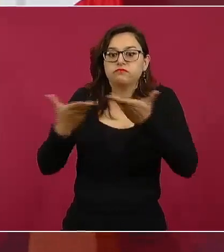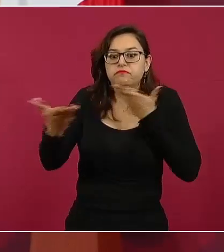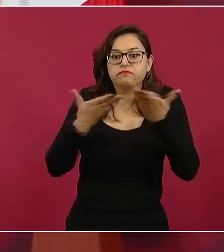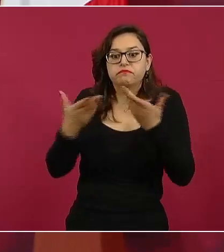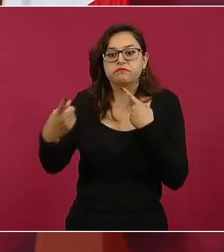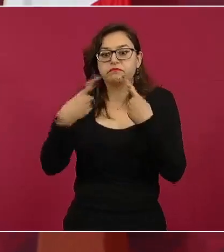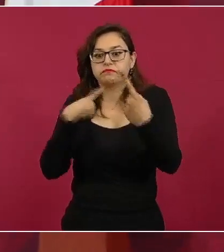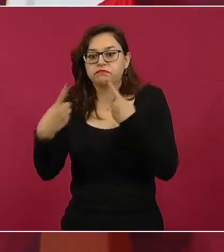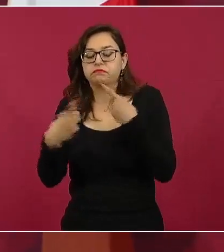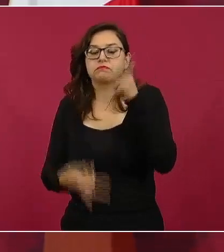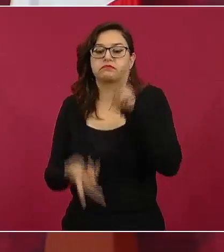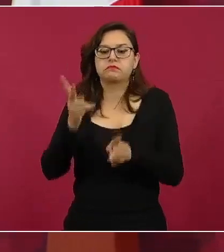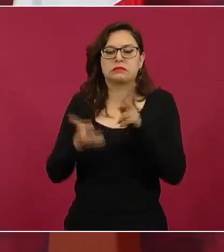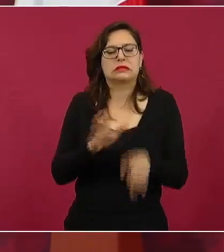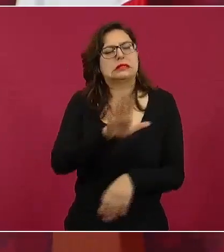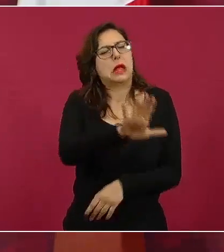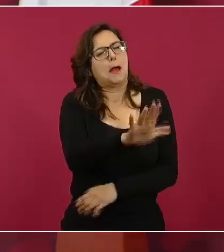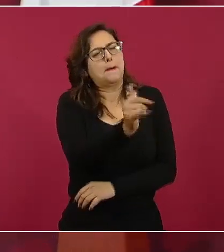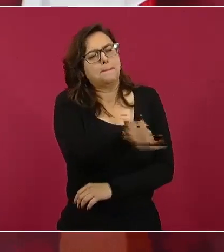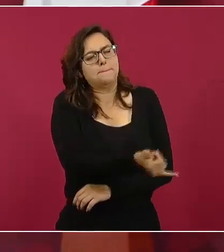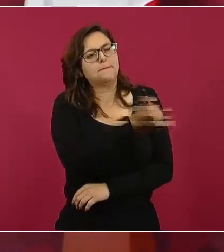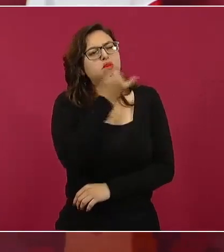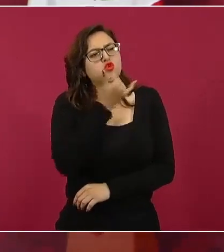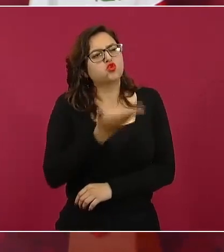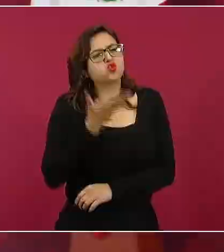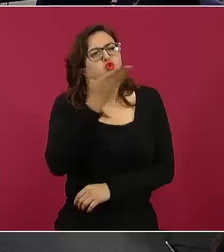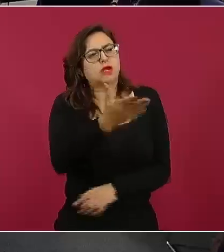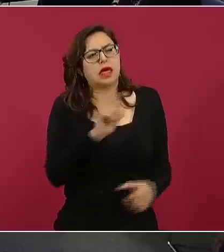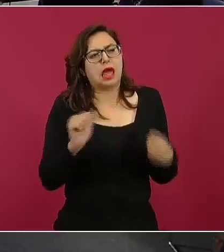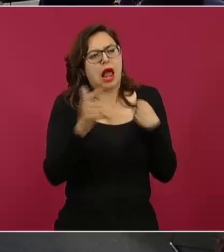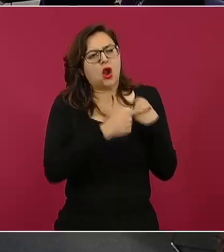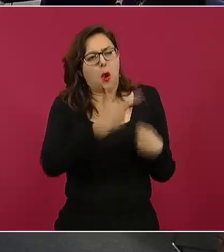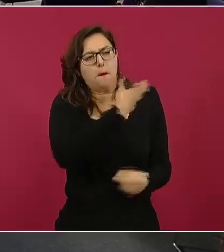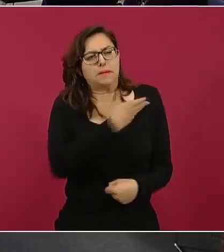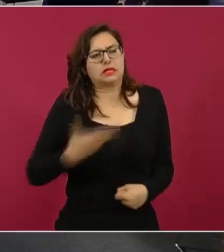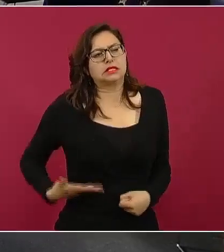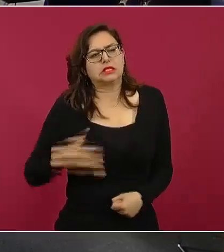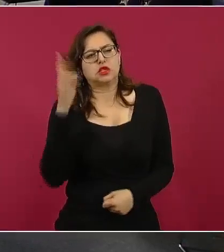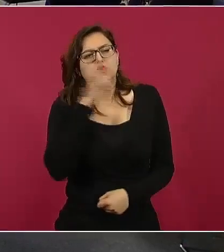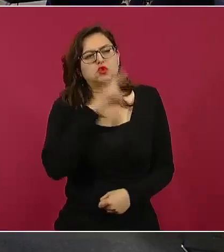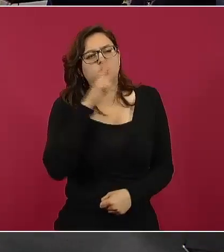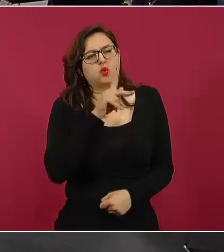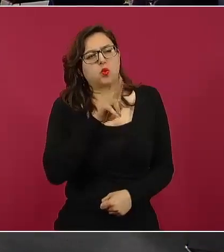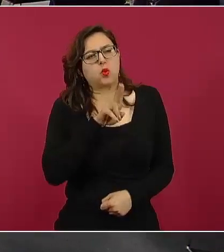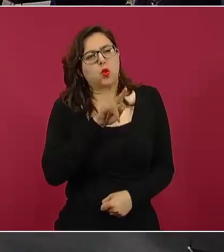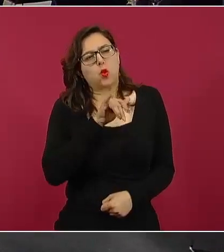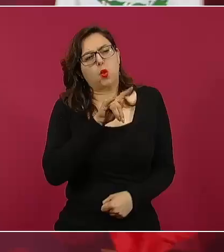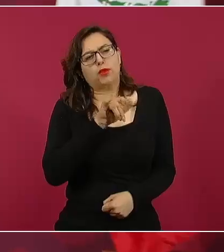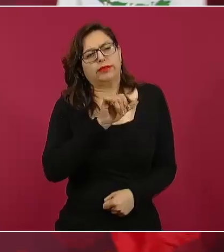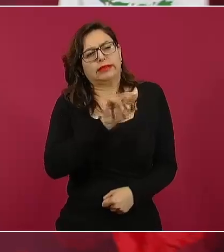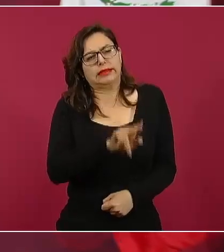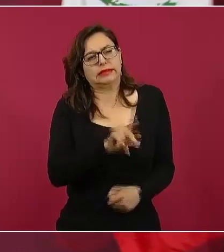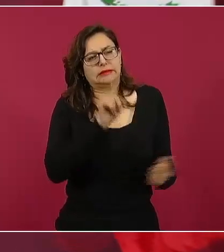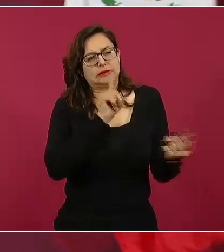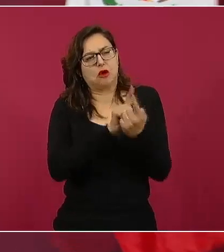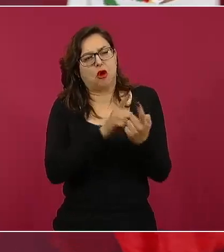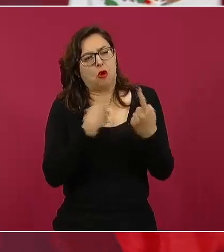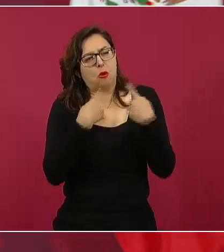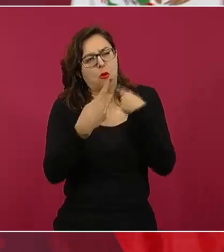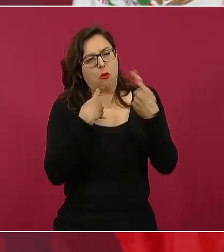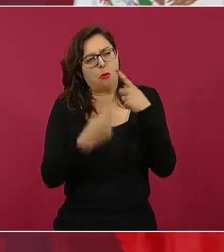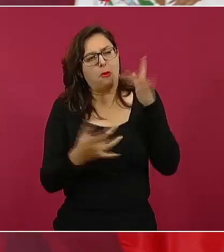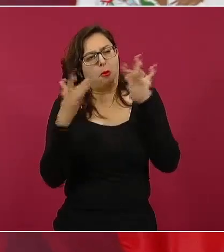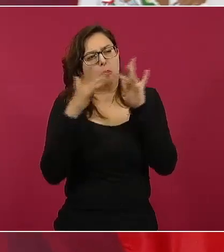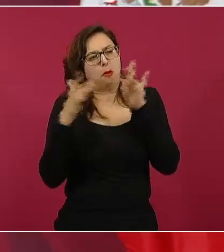¿Ha tenido, disculpe, un acercamiento con el presidente ruso Vladimir Putin? no, ni